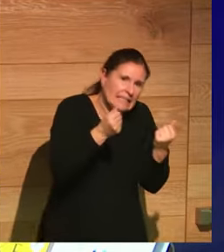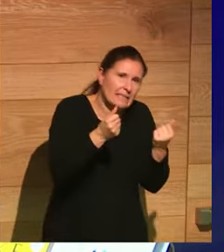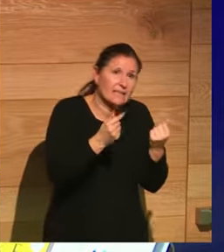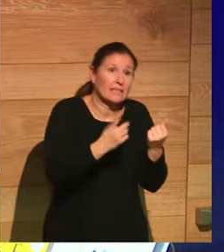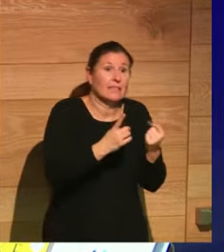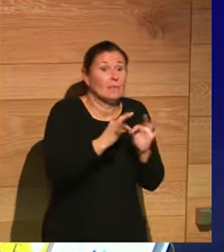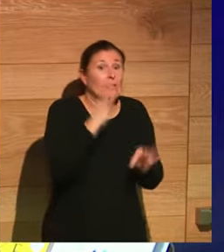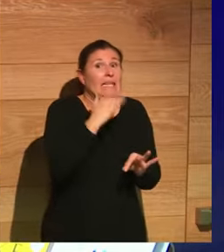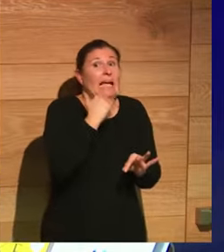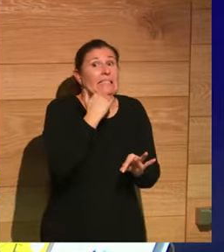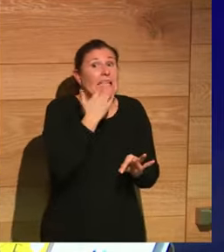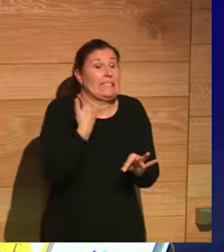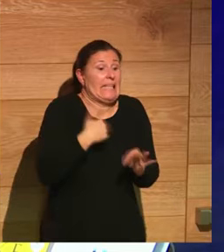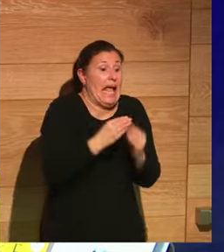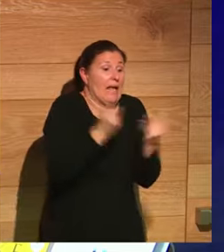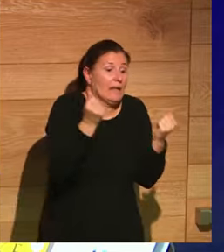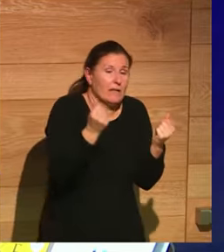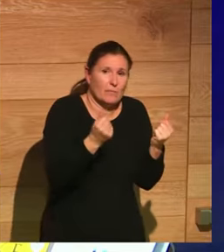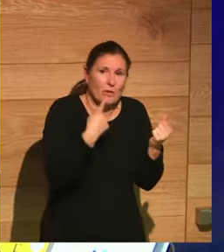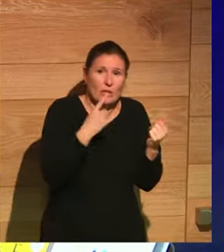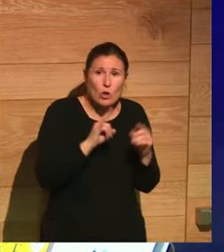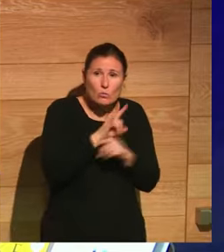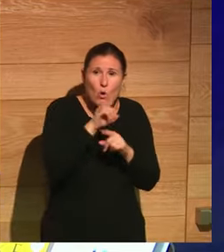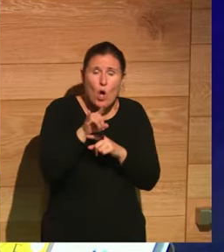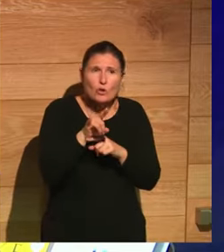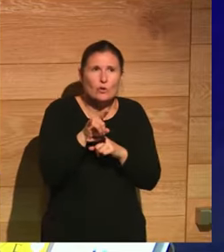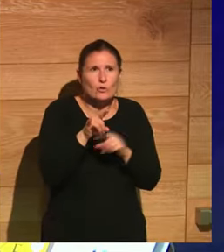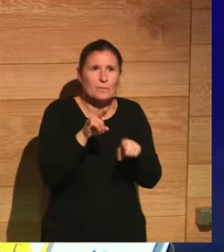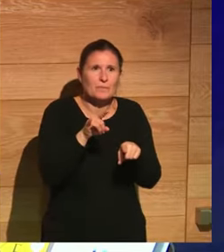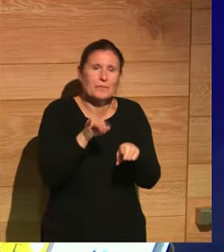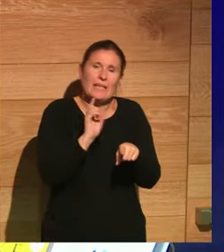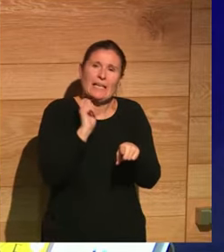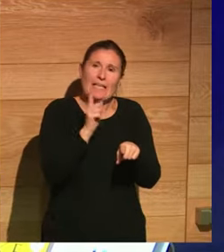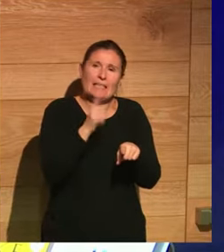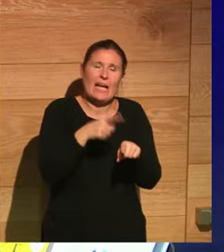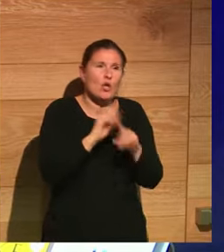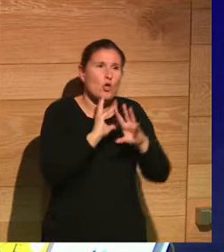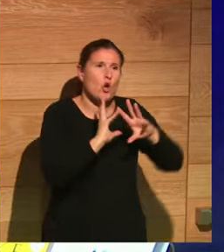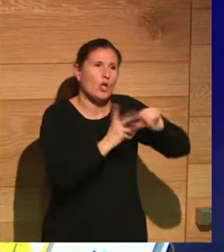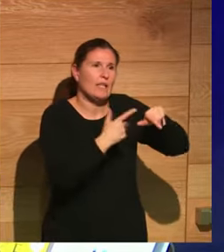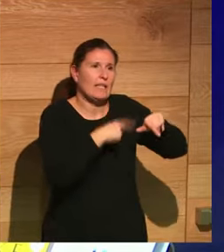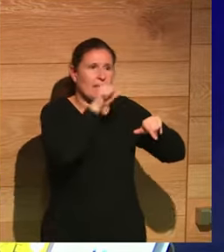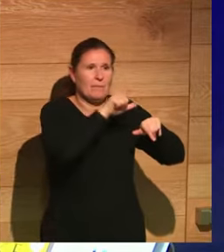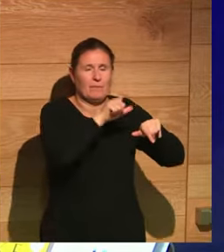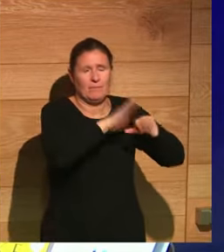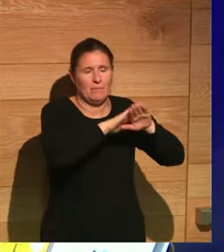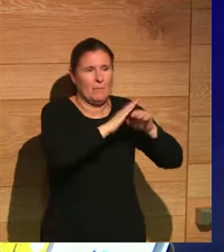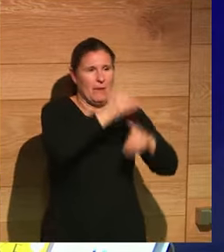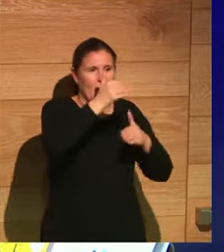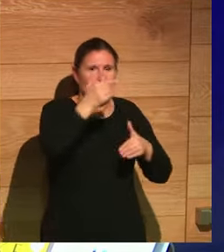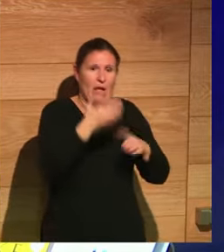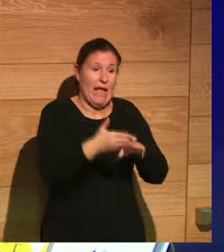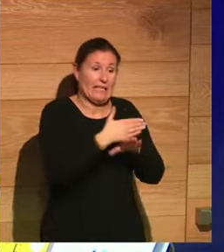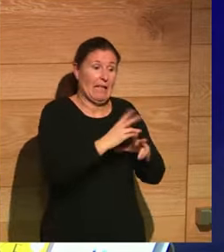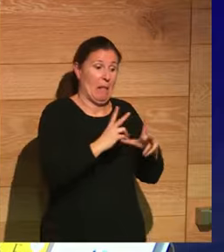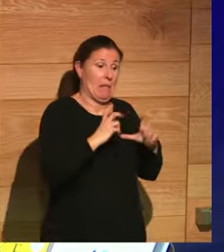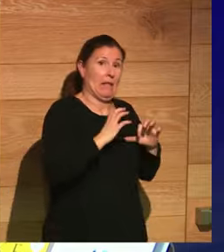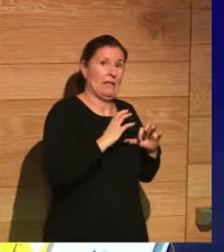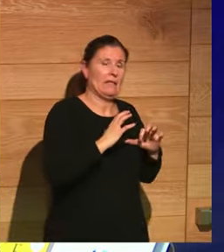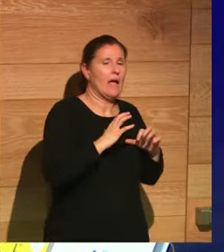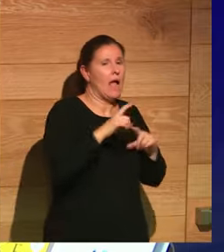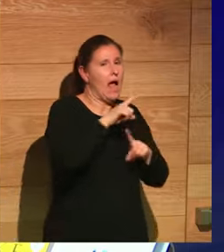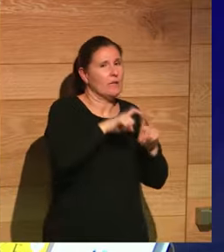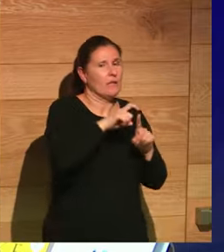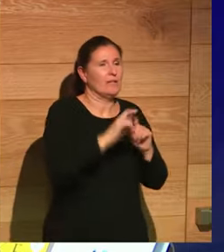prácticamente está erradicado porque es uno de estos bulos que es típica noticia que los periódicos ya tienen preparada y la sacan cada